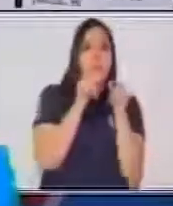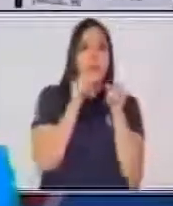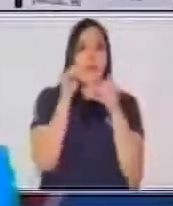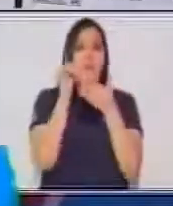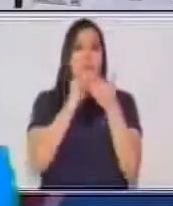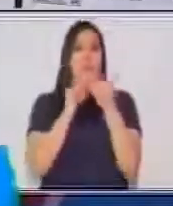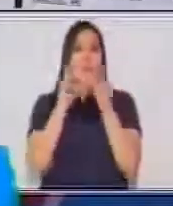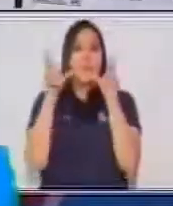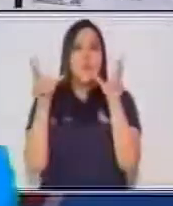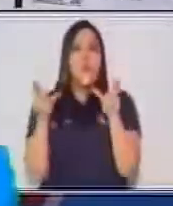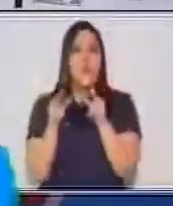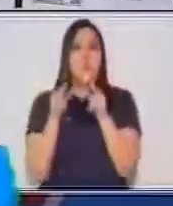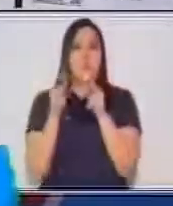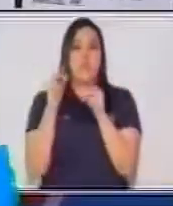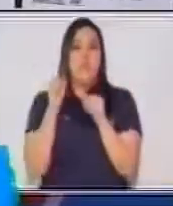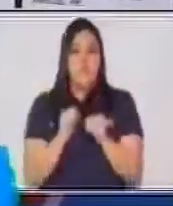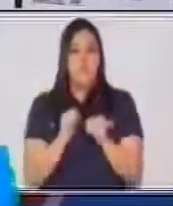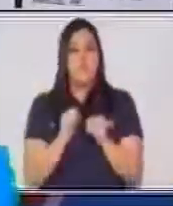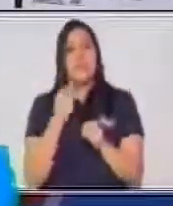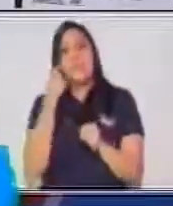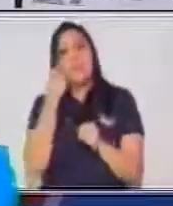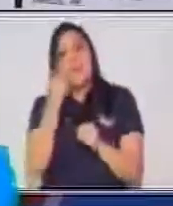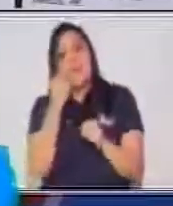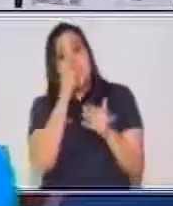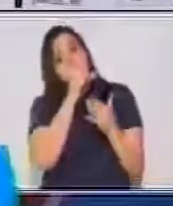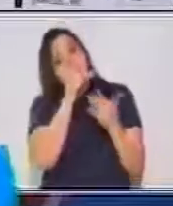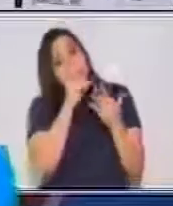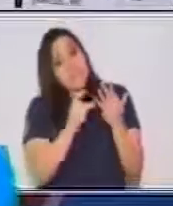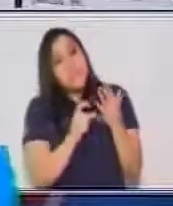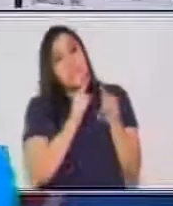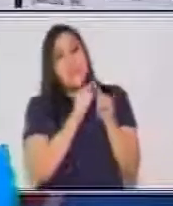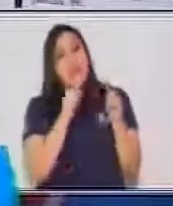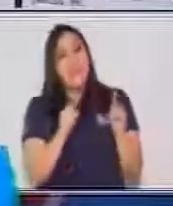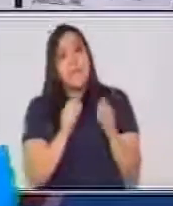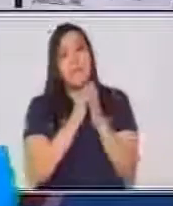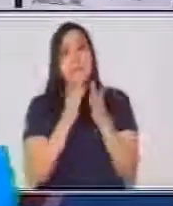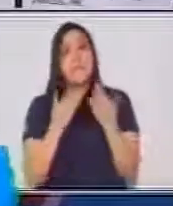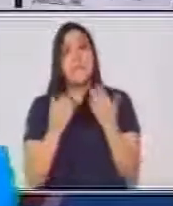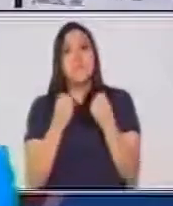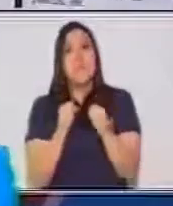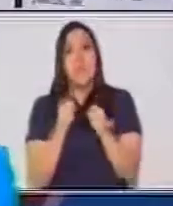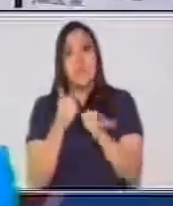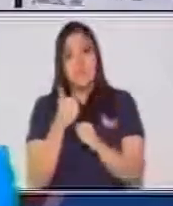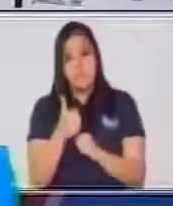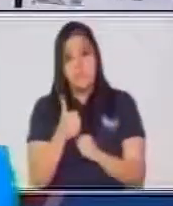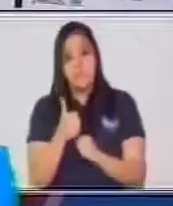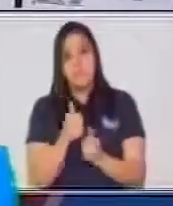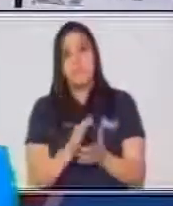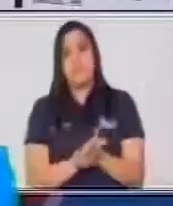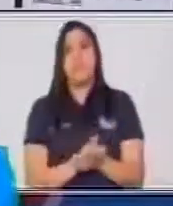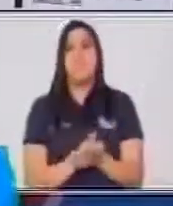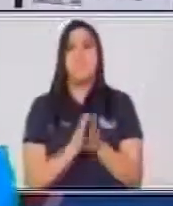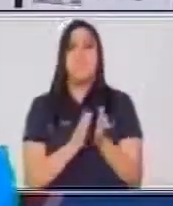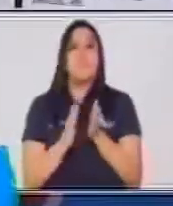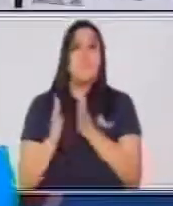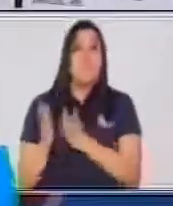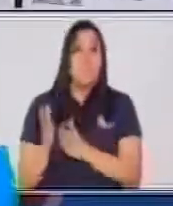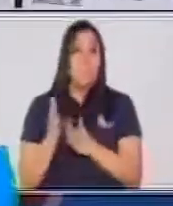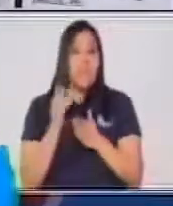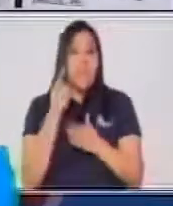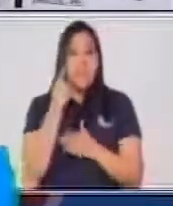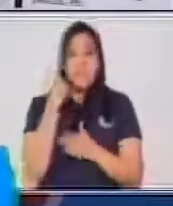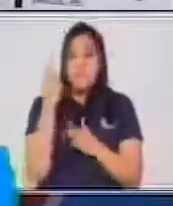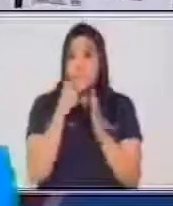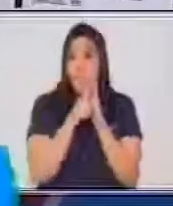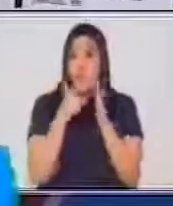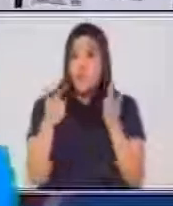aspectos del trifoliar para poder elaborarlo de la manera correcta. Dentro de tu guía de aprendizaje,